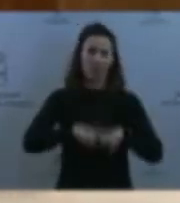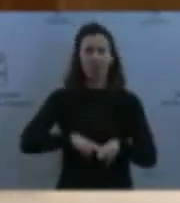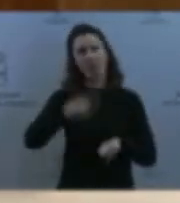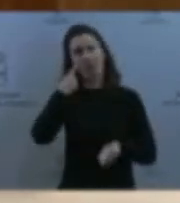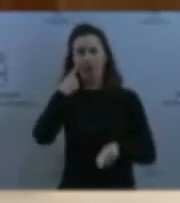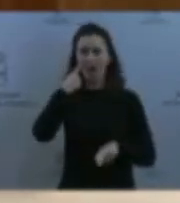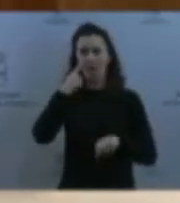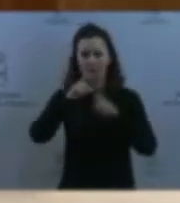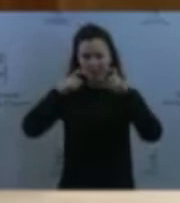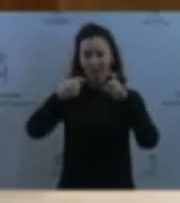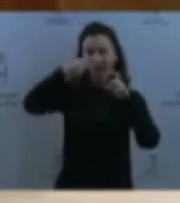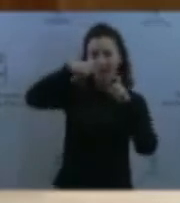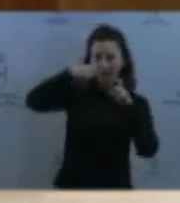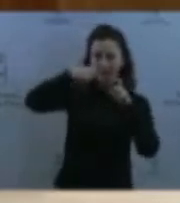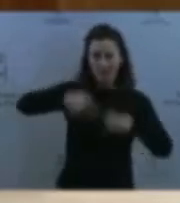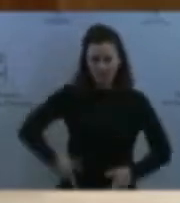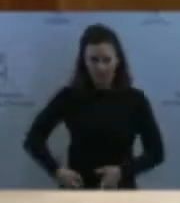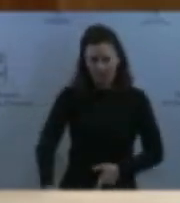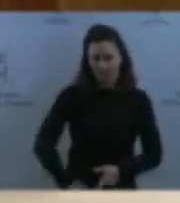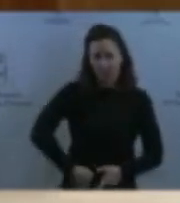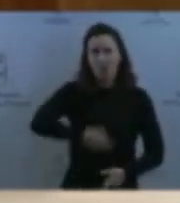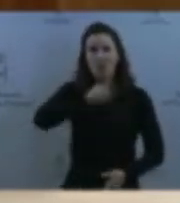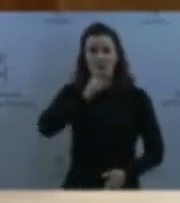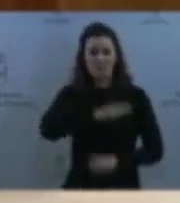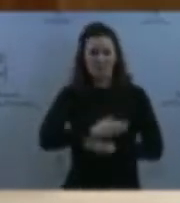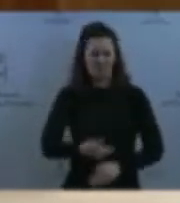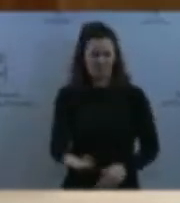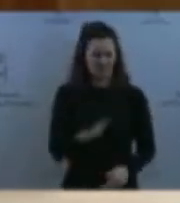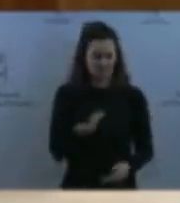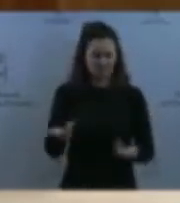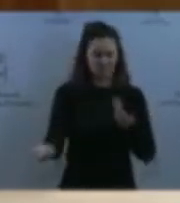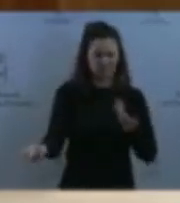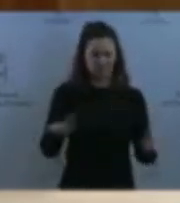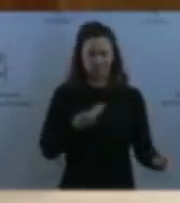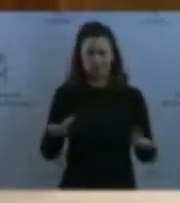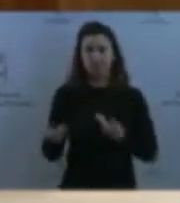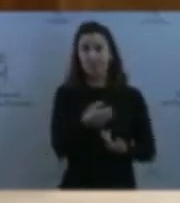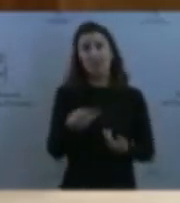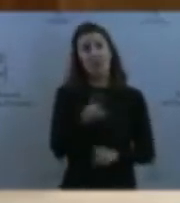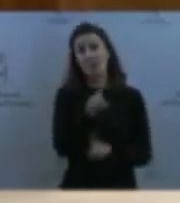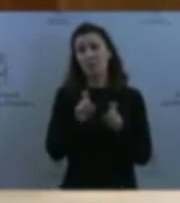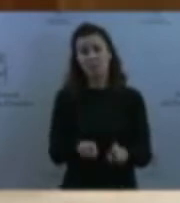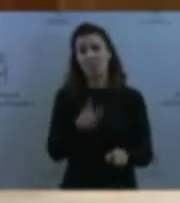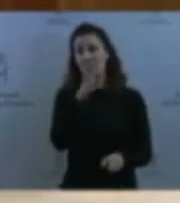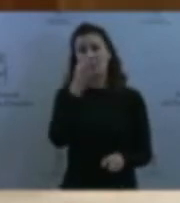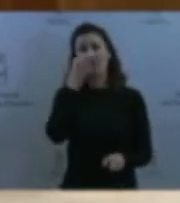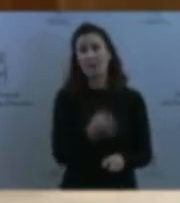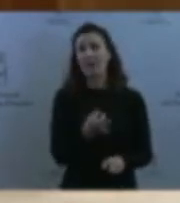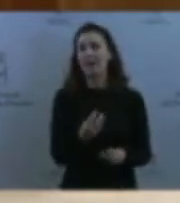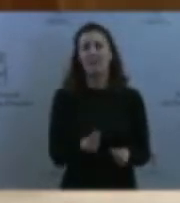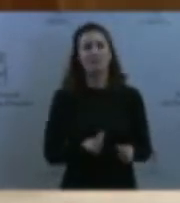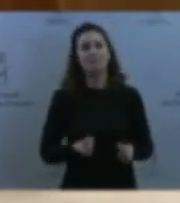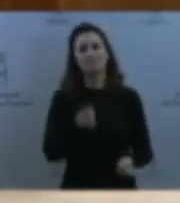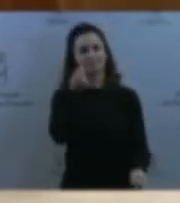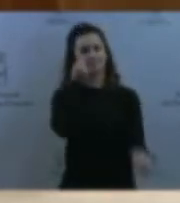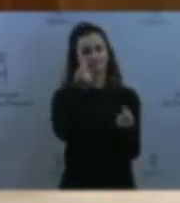cuyos resultados además están más que cuestionados por su inexactitud, precisamente por la comunidad